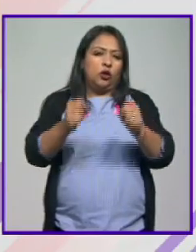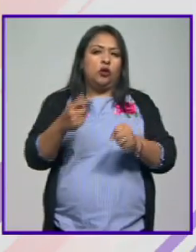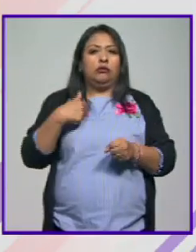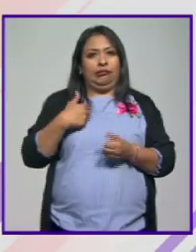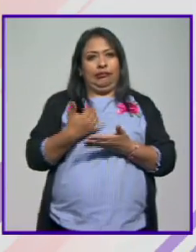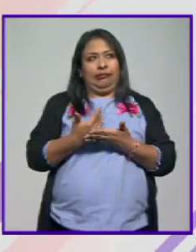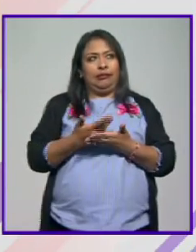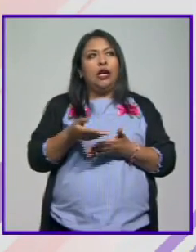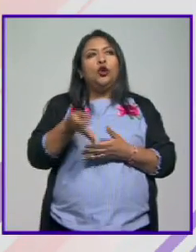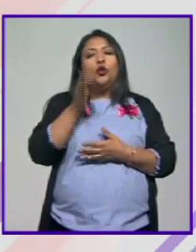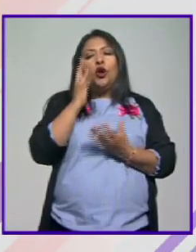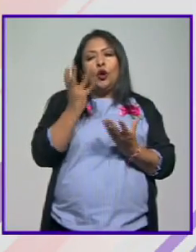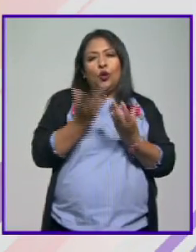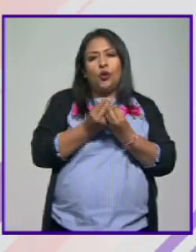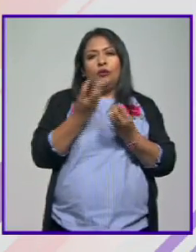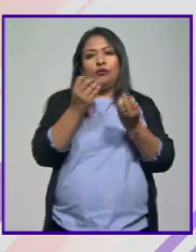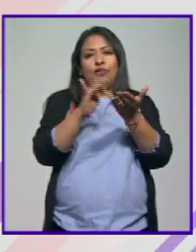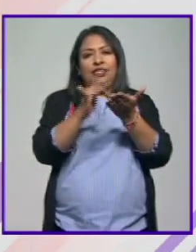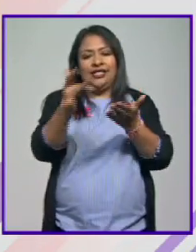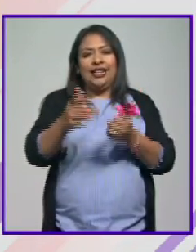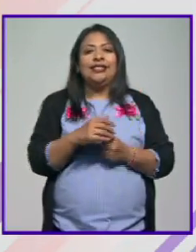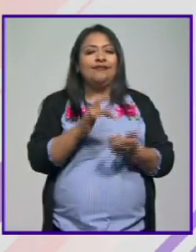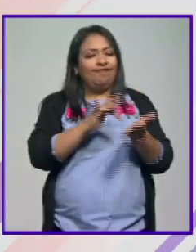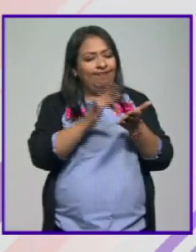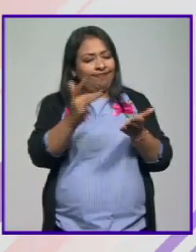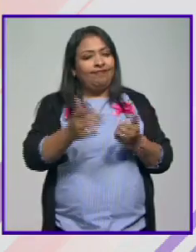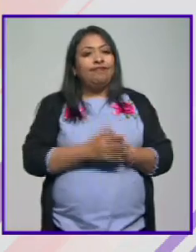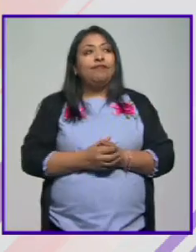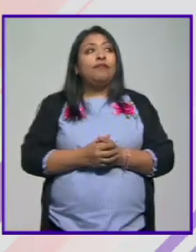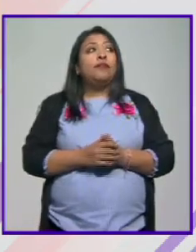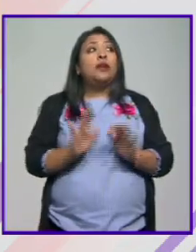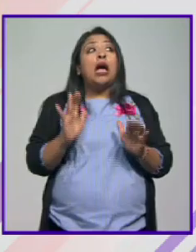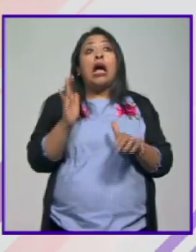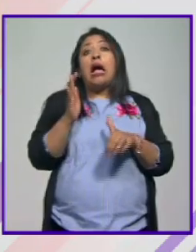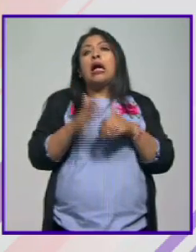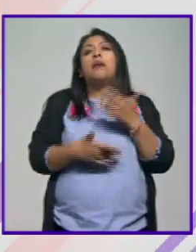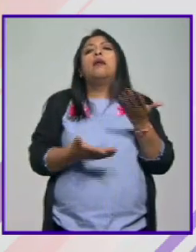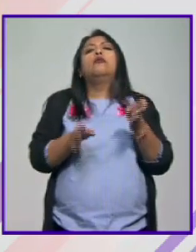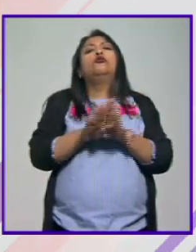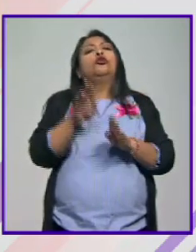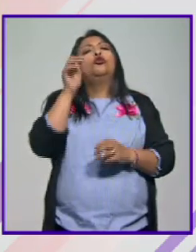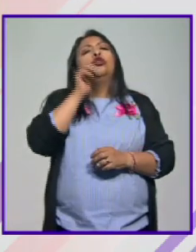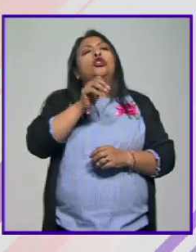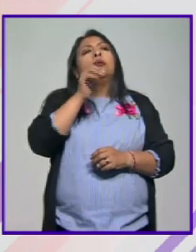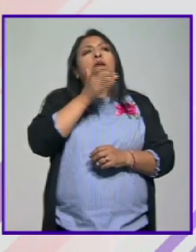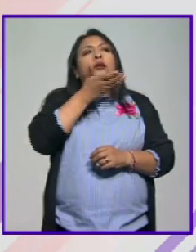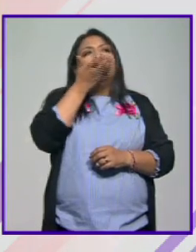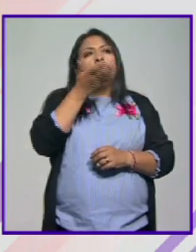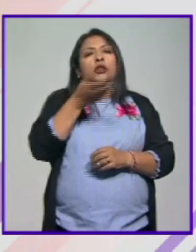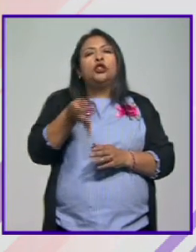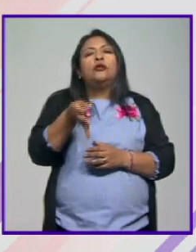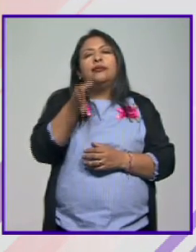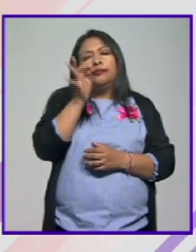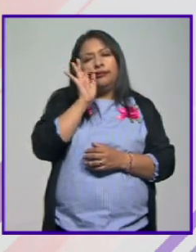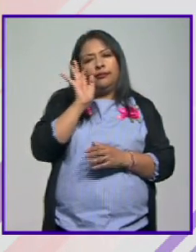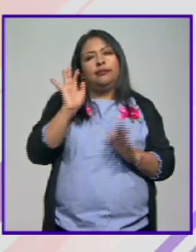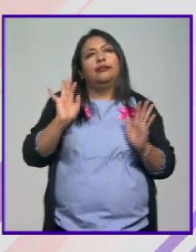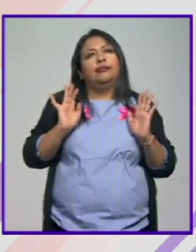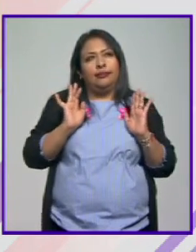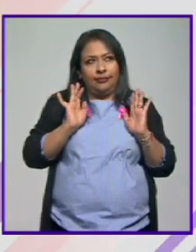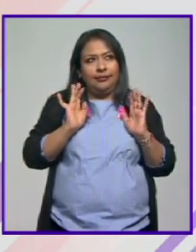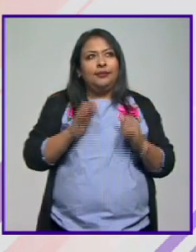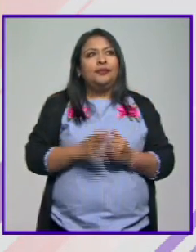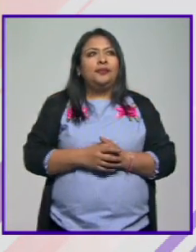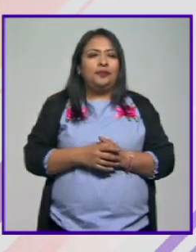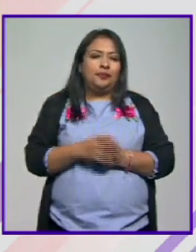espero tomándonos una taza de café juntos muchísimas gracias gracias a ustedes y Laura nos tenemos que despedir ¿cómo lo hacemos? ay pues con una tacita de café ah ¿por